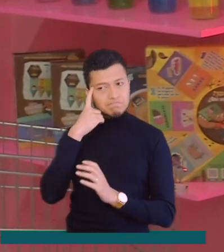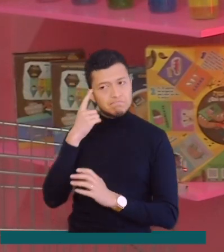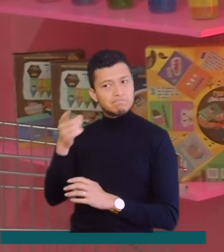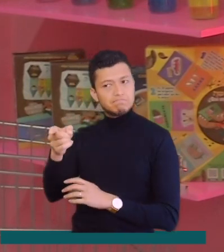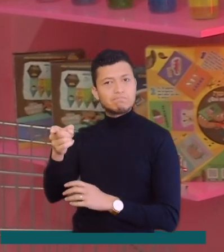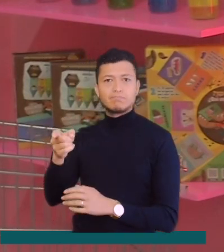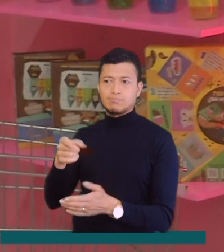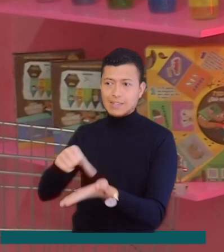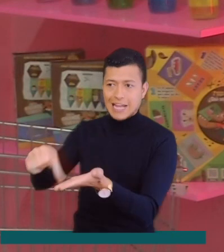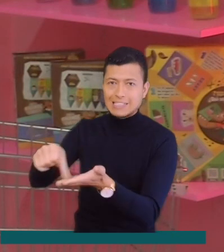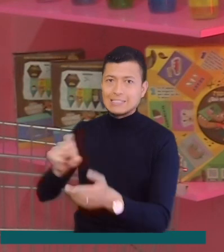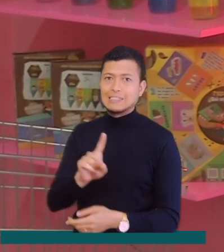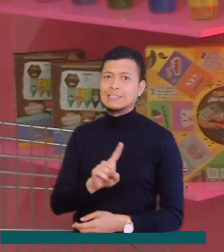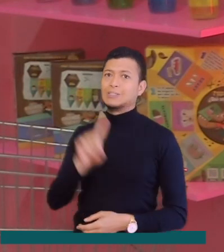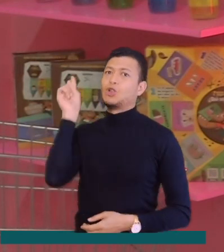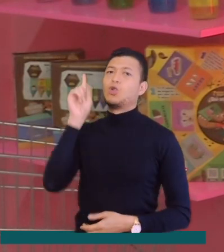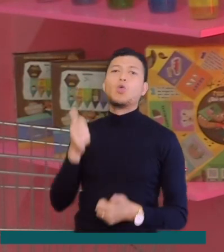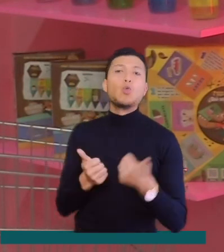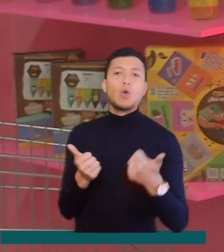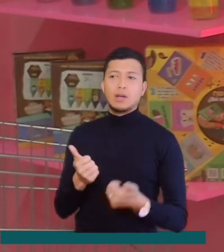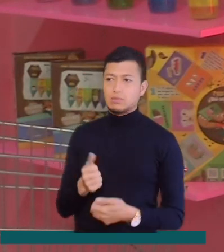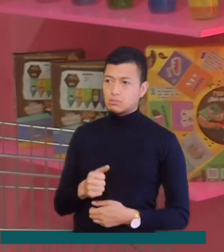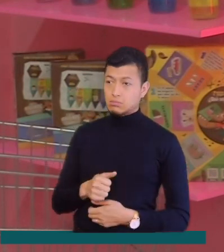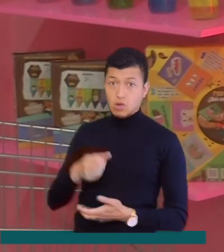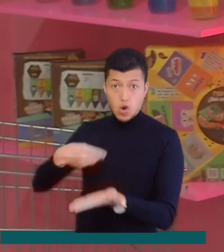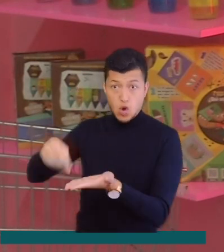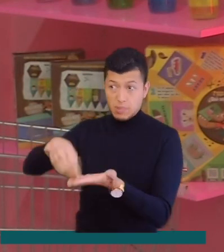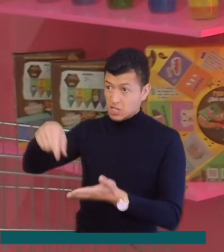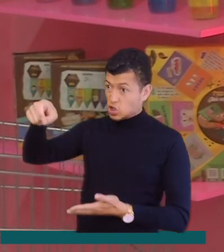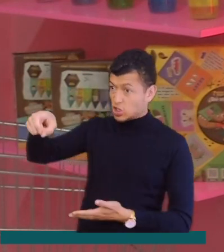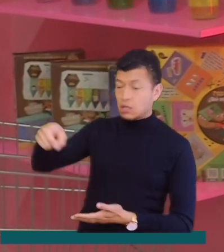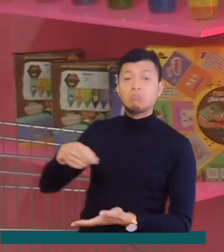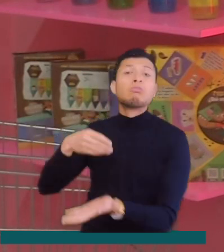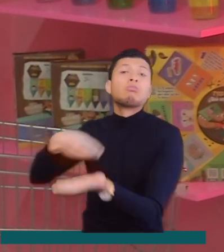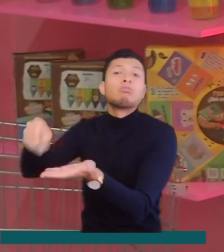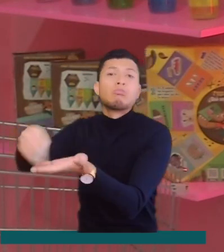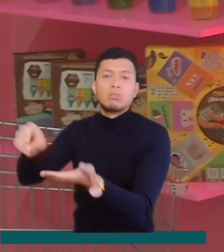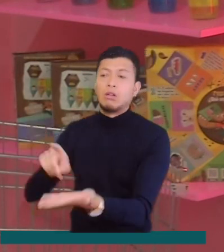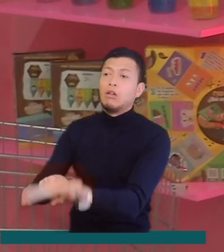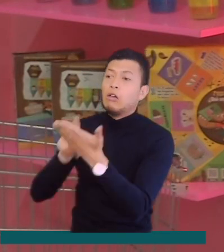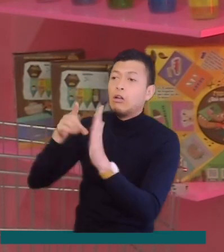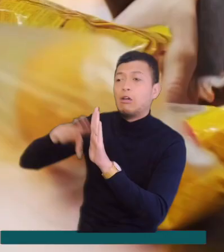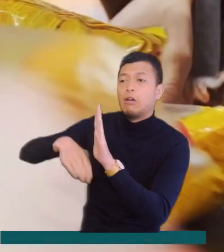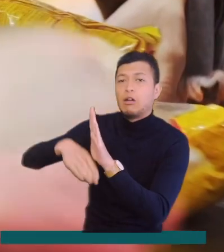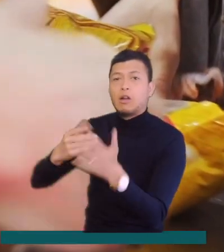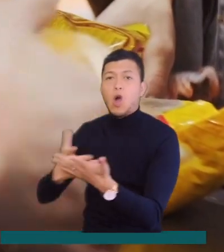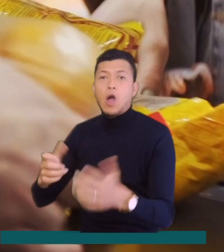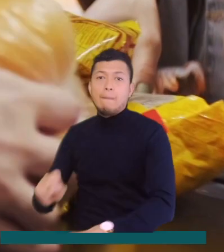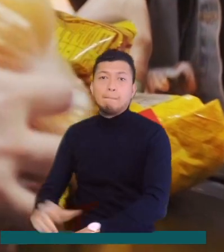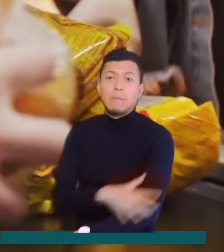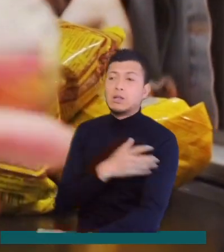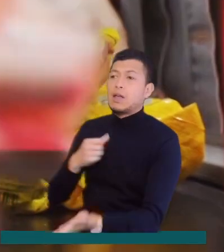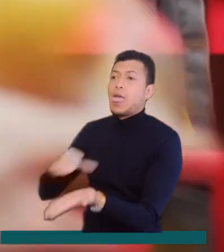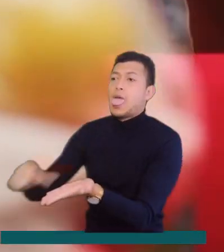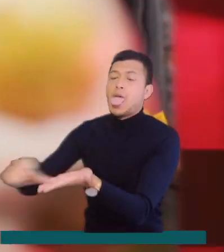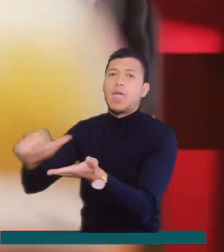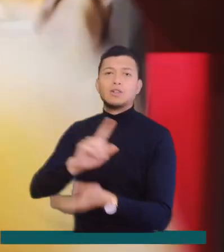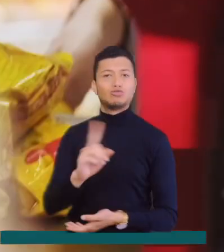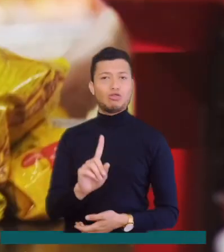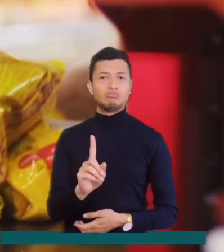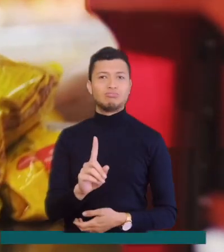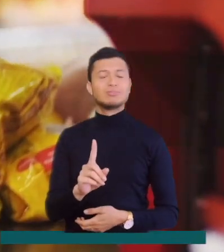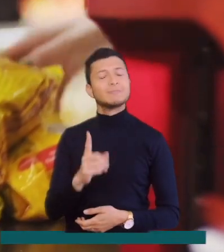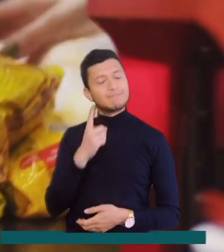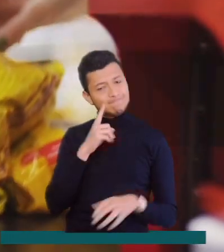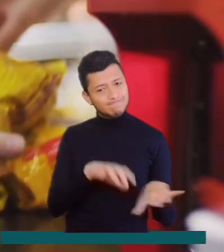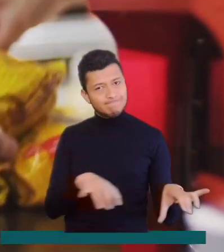gastar. Por ejemplo, en compras innecesarias. No te dejes llevar por las ofertas, ni menos por las emociones al salir de compras. Por el contrario, para